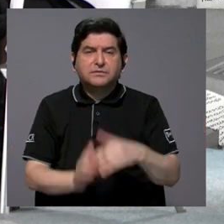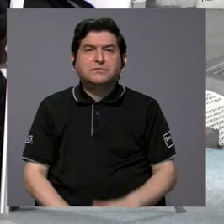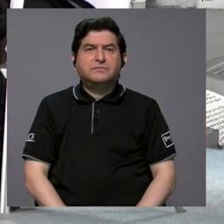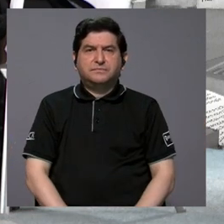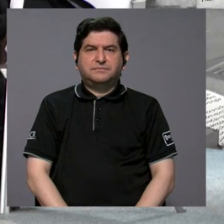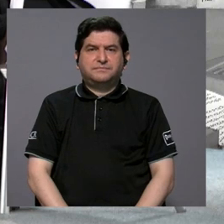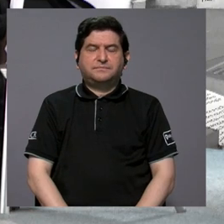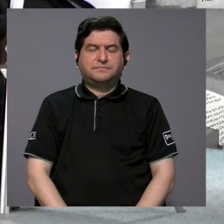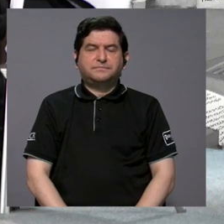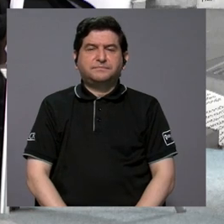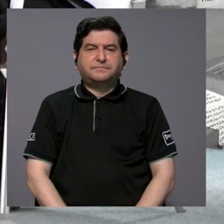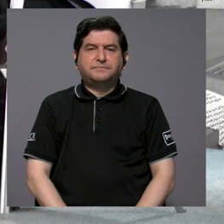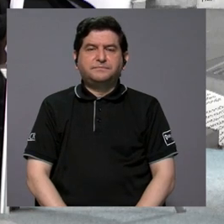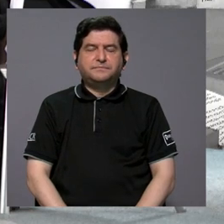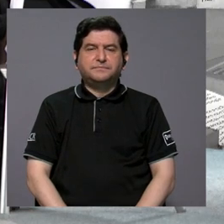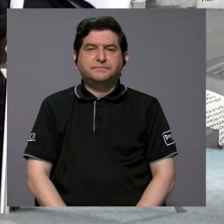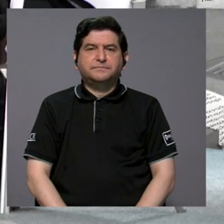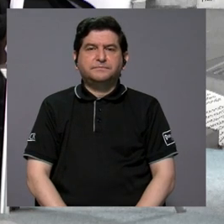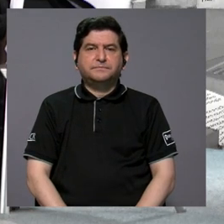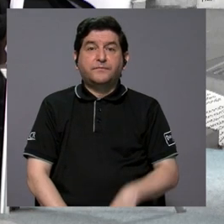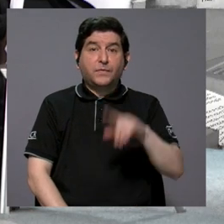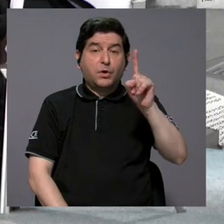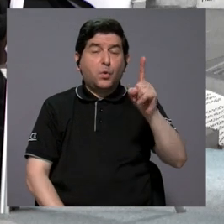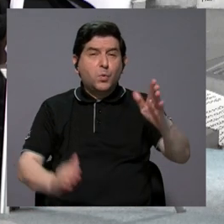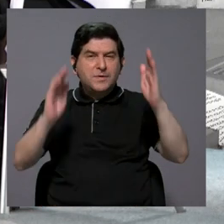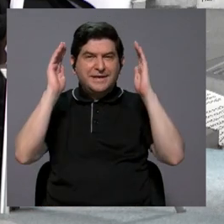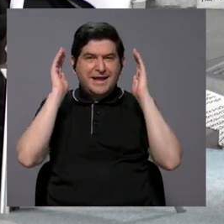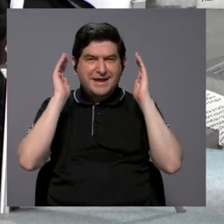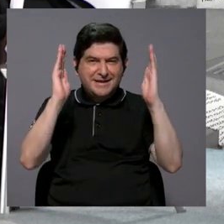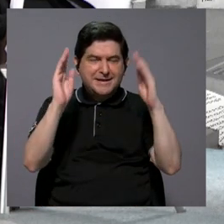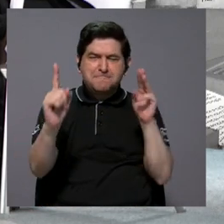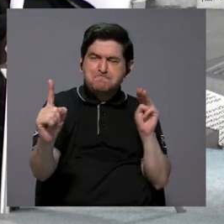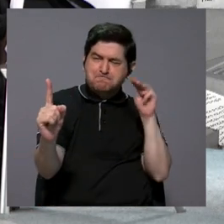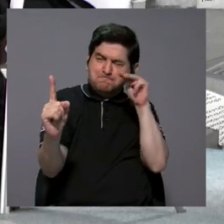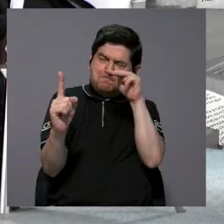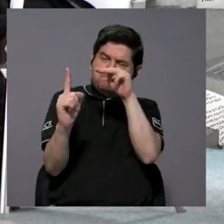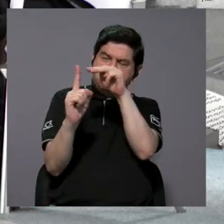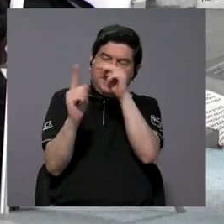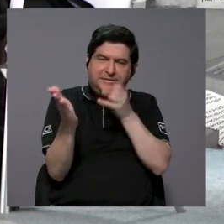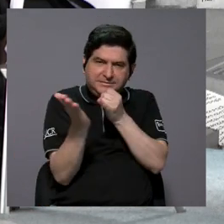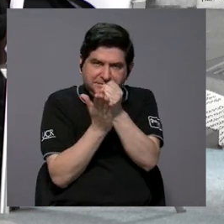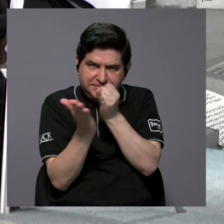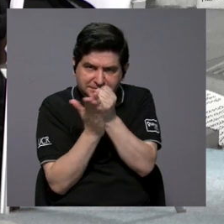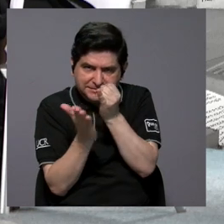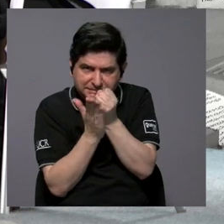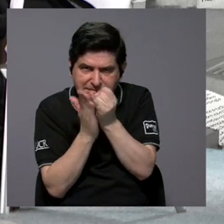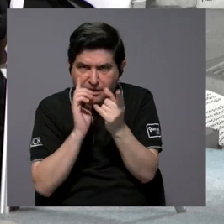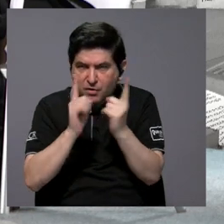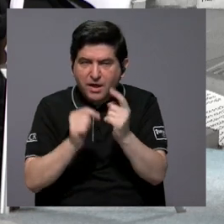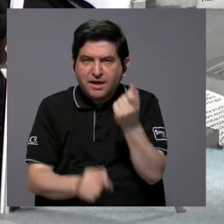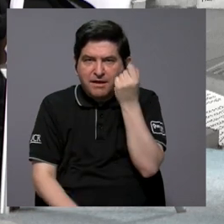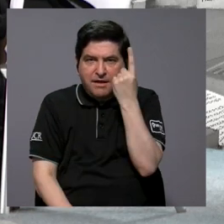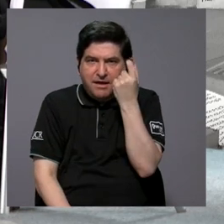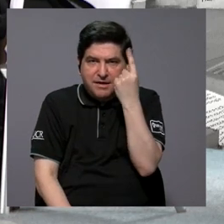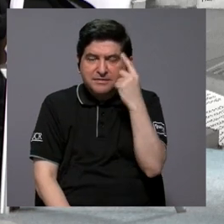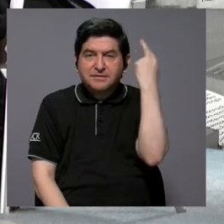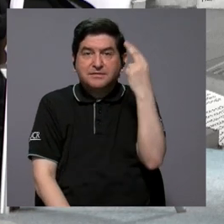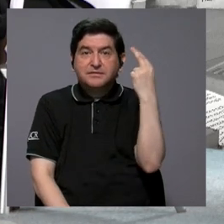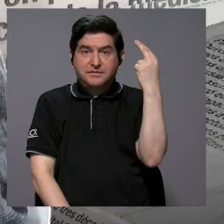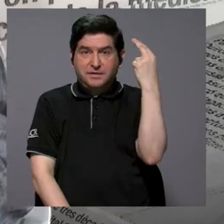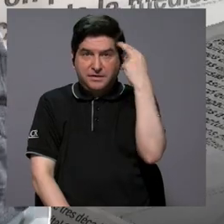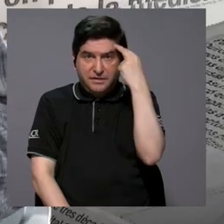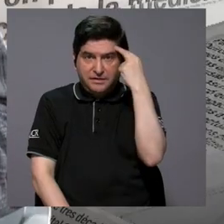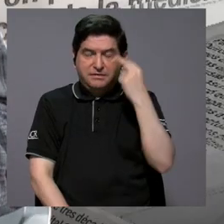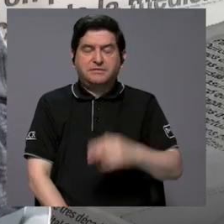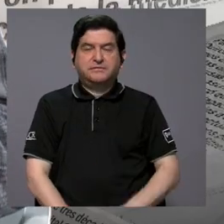de las grandes metas de la investigación ha sido entender el por qué